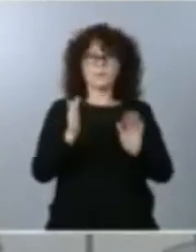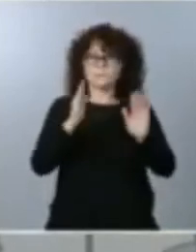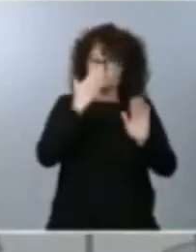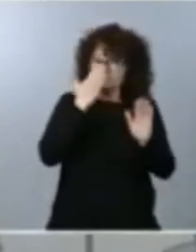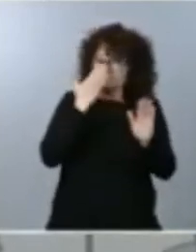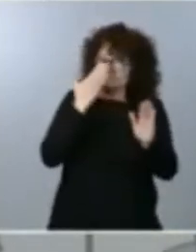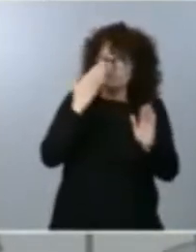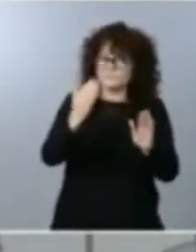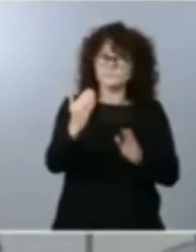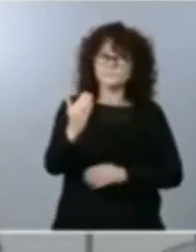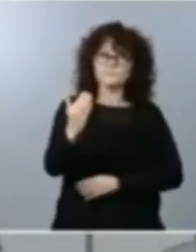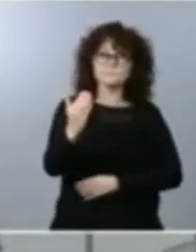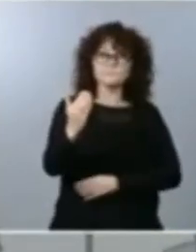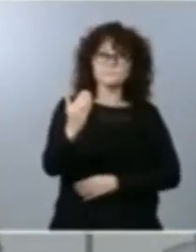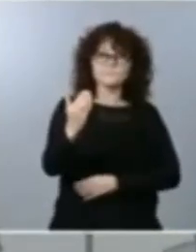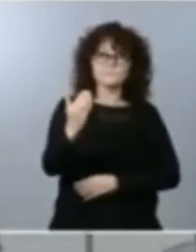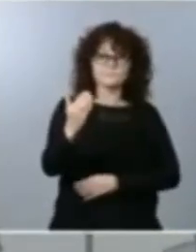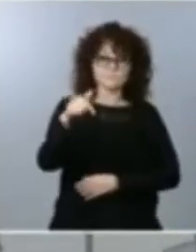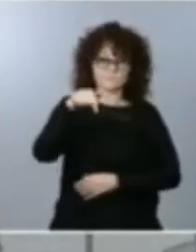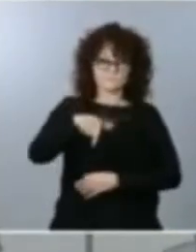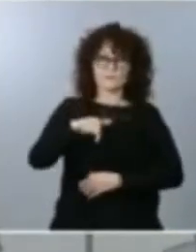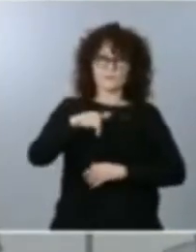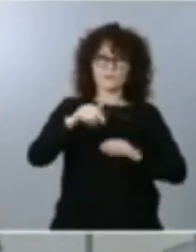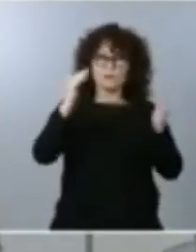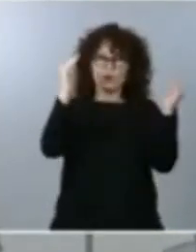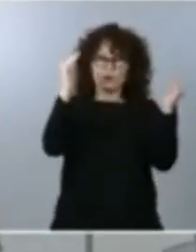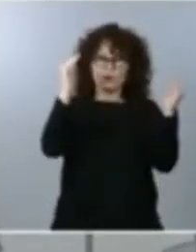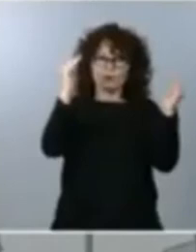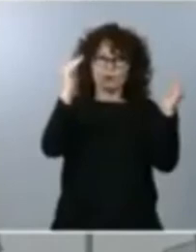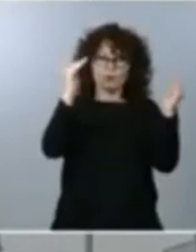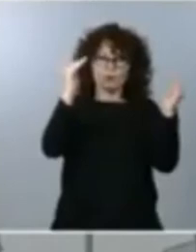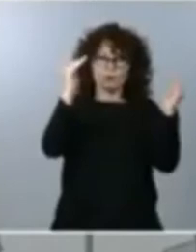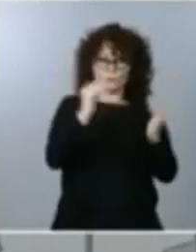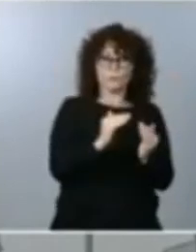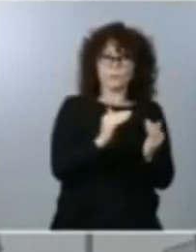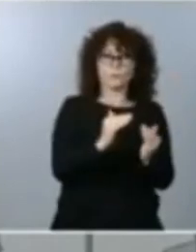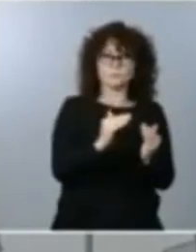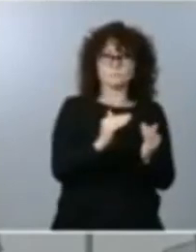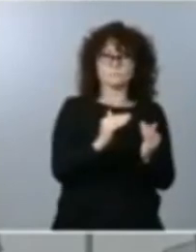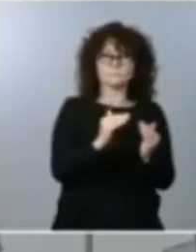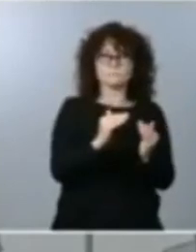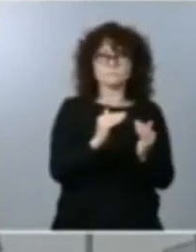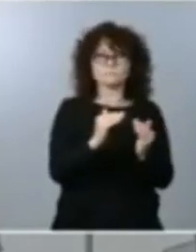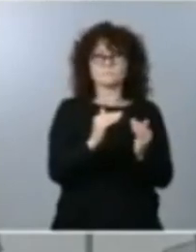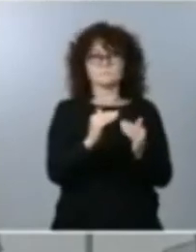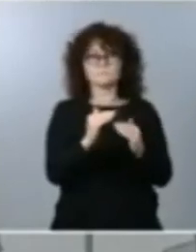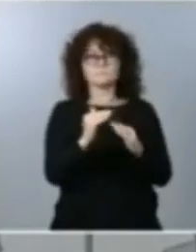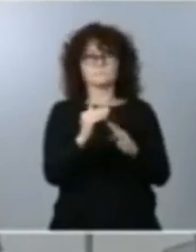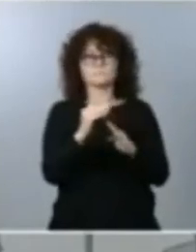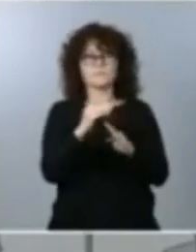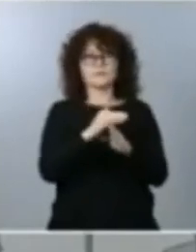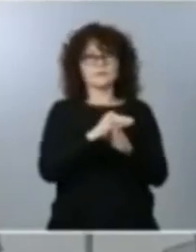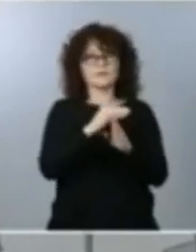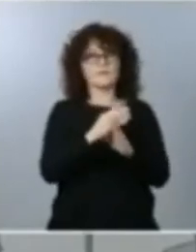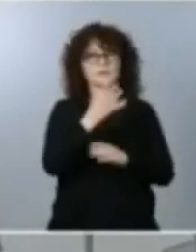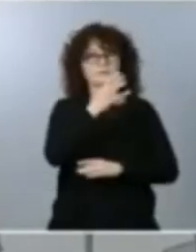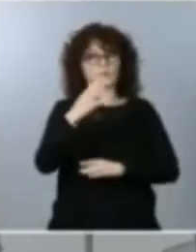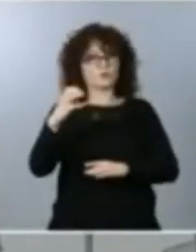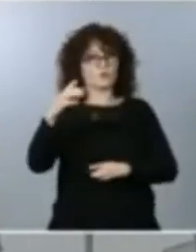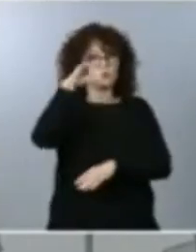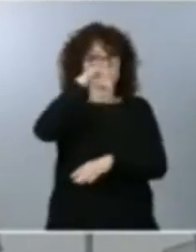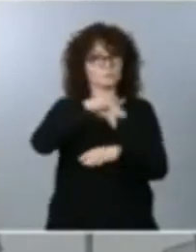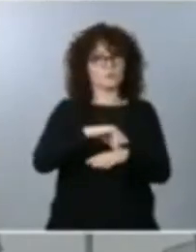reducción a unos niveles inferiores a 400 casos por 100.000 habitantes